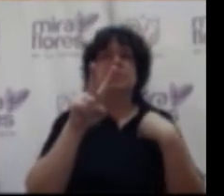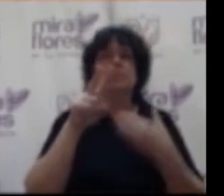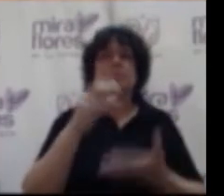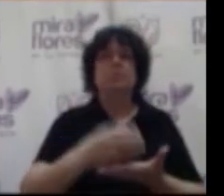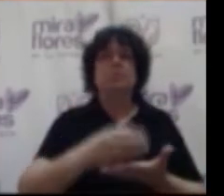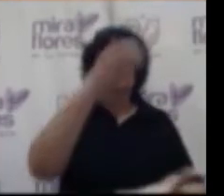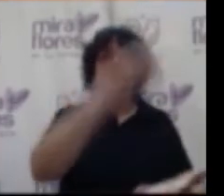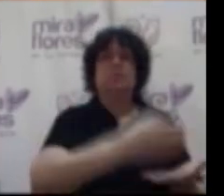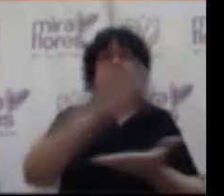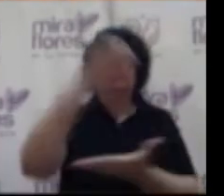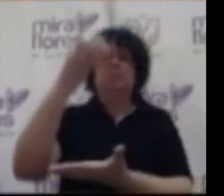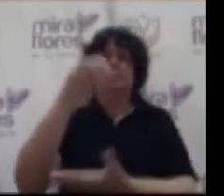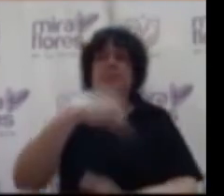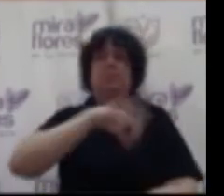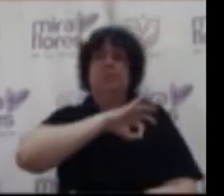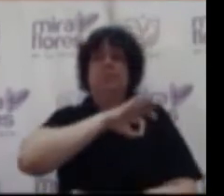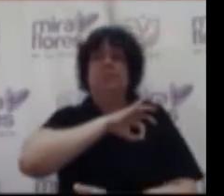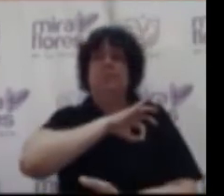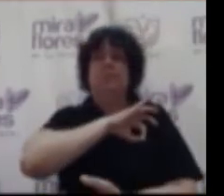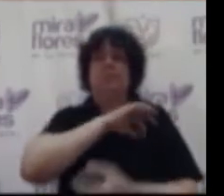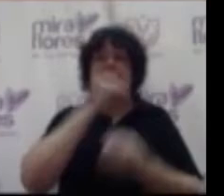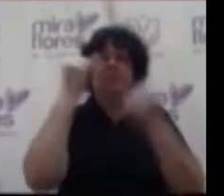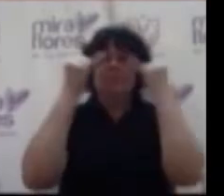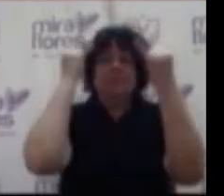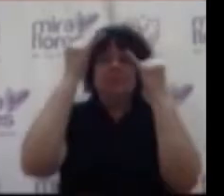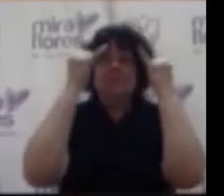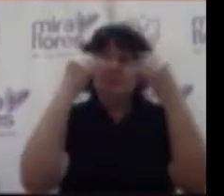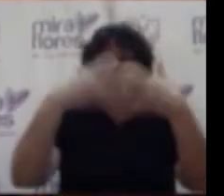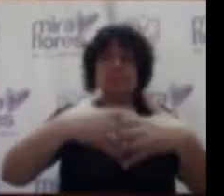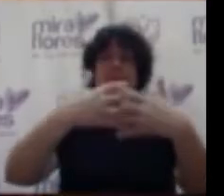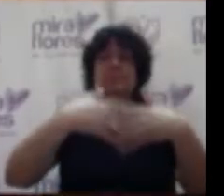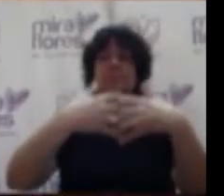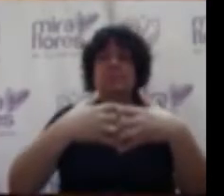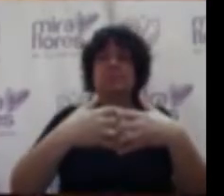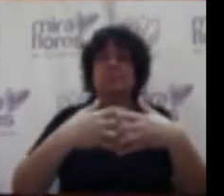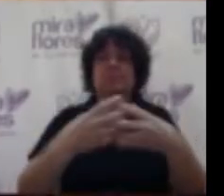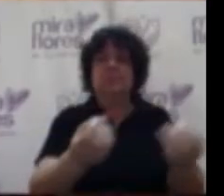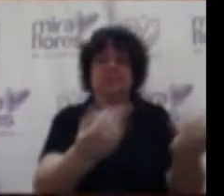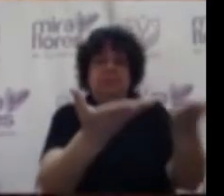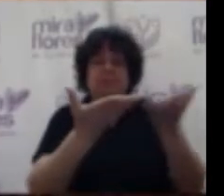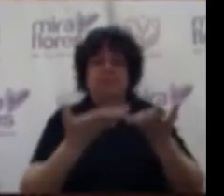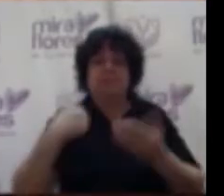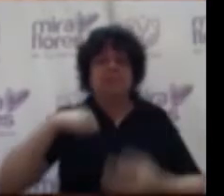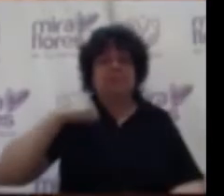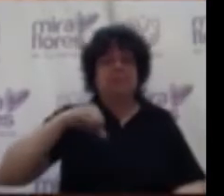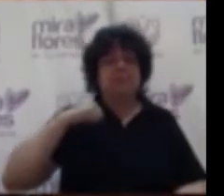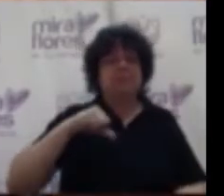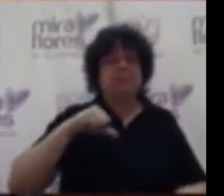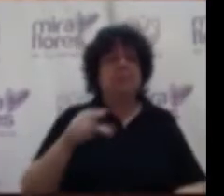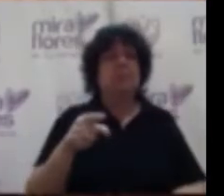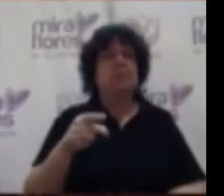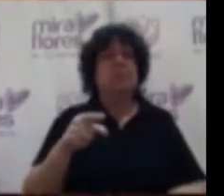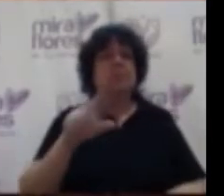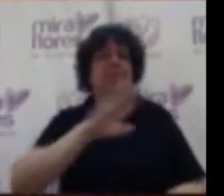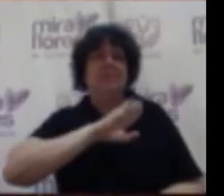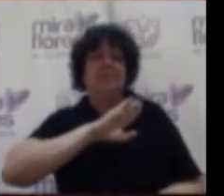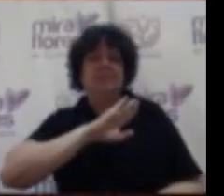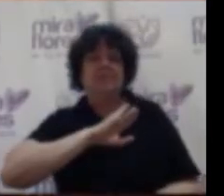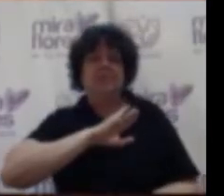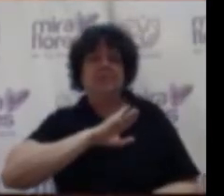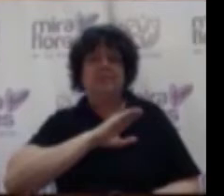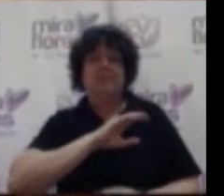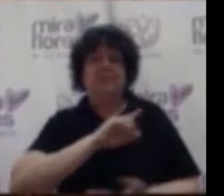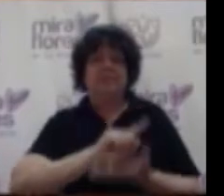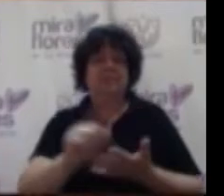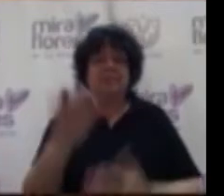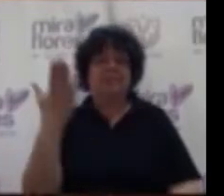creatividad empresarial recientemente obtenidos por la municipalidad esto fue el día jueves de